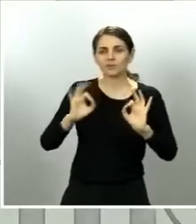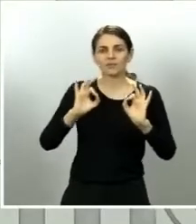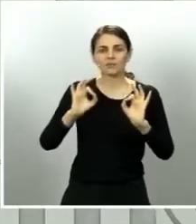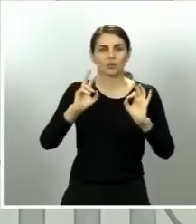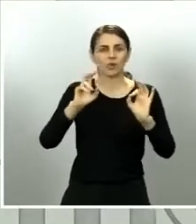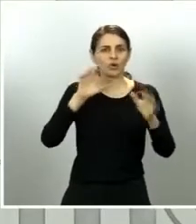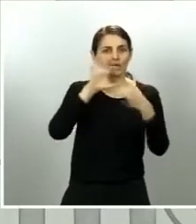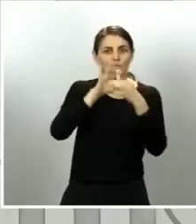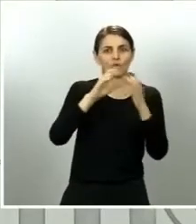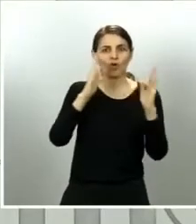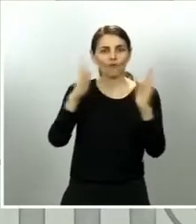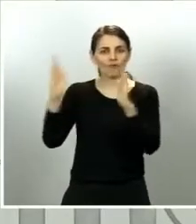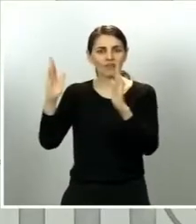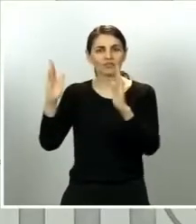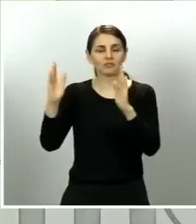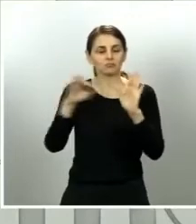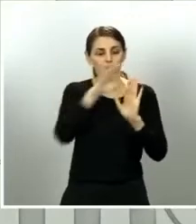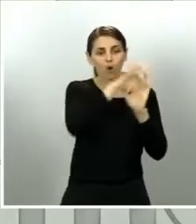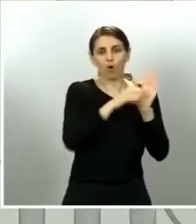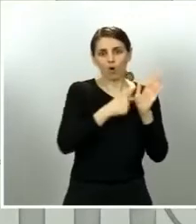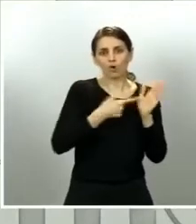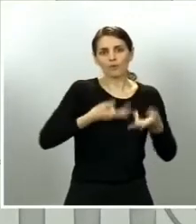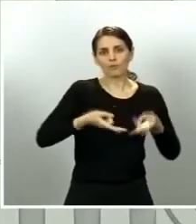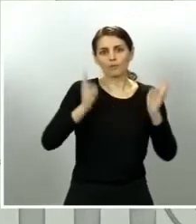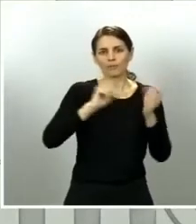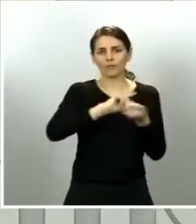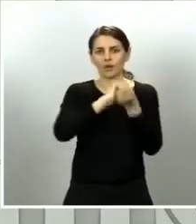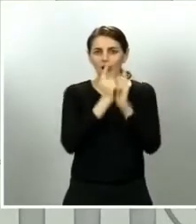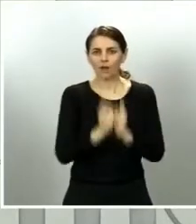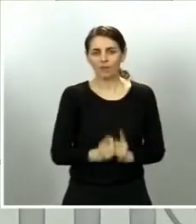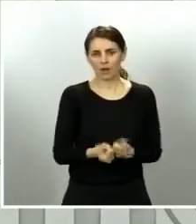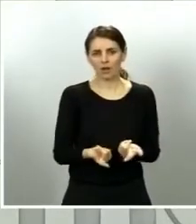todo lo que sea enriquecer el plan